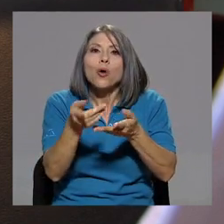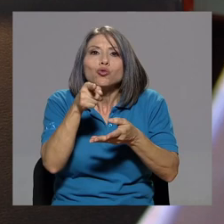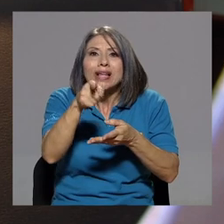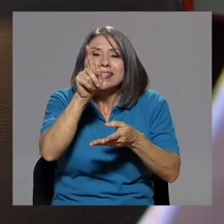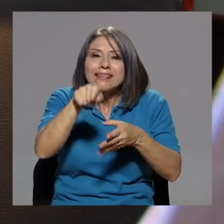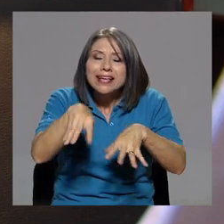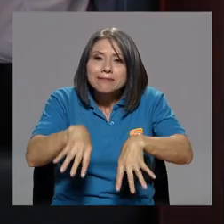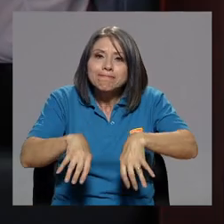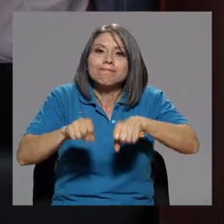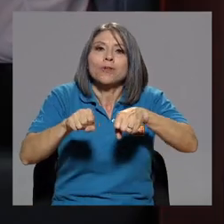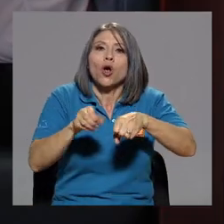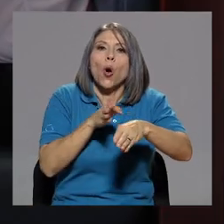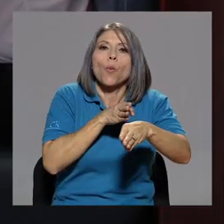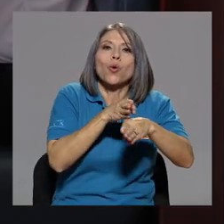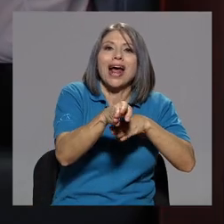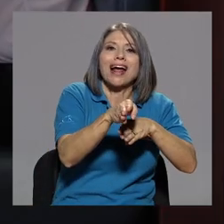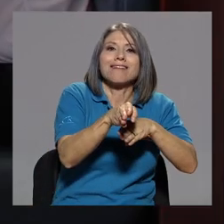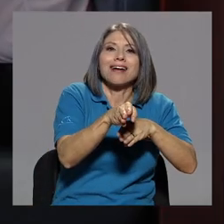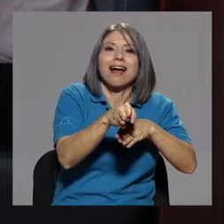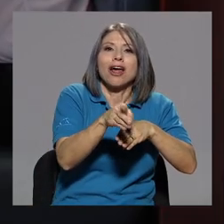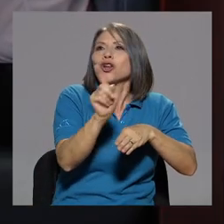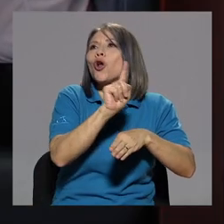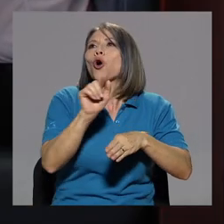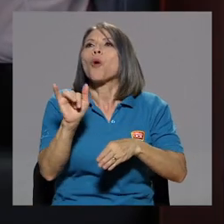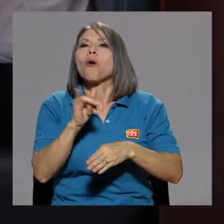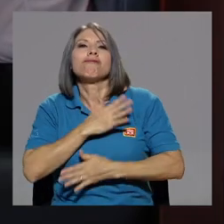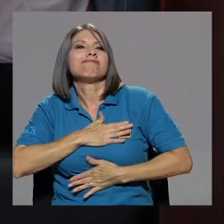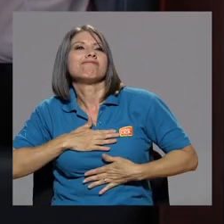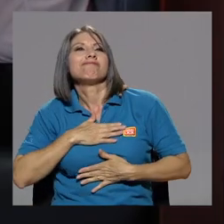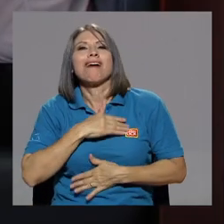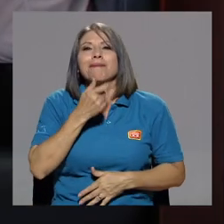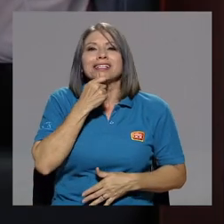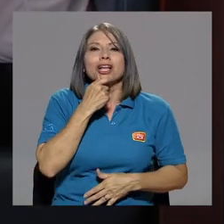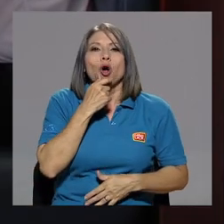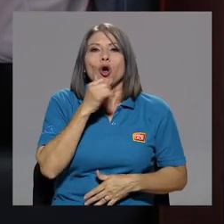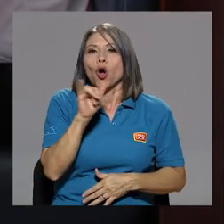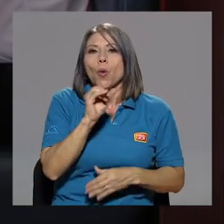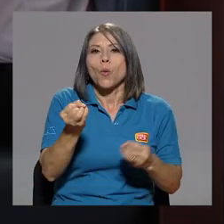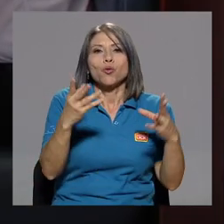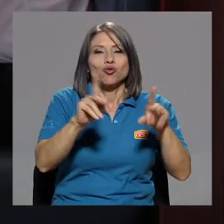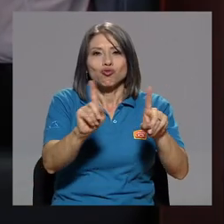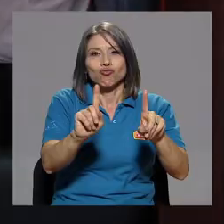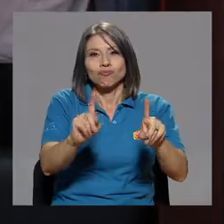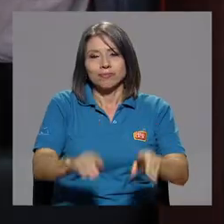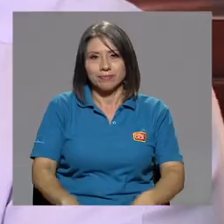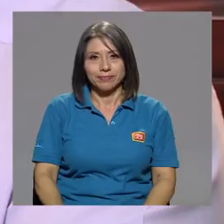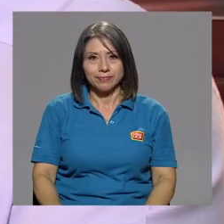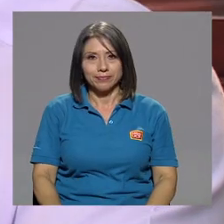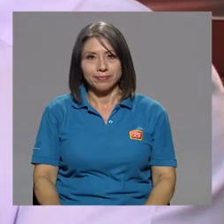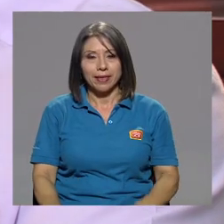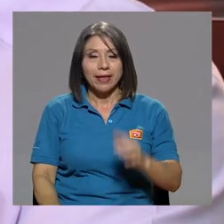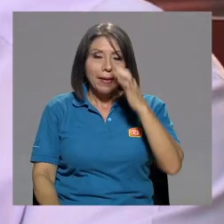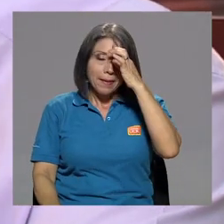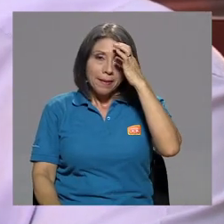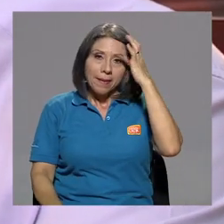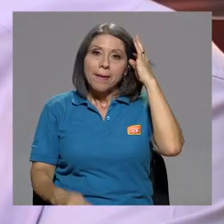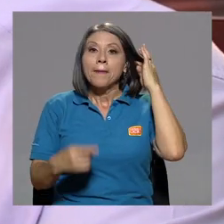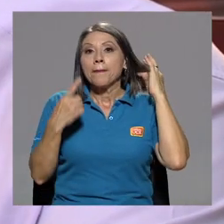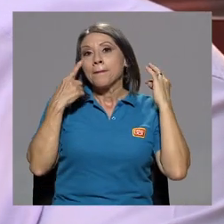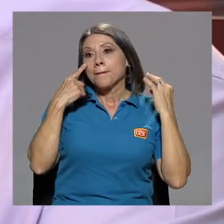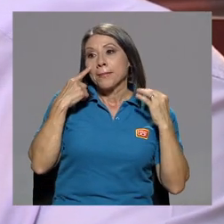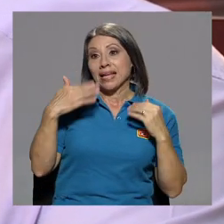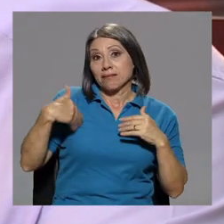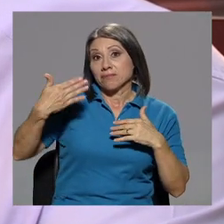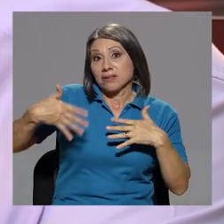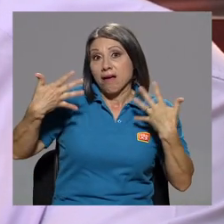carrera, no como un vacilón, como muchos lo hacen. Vea que después de esos